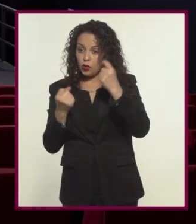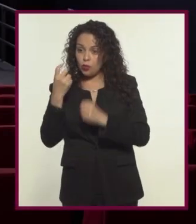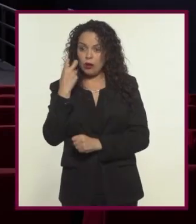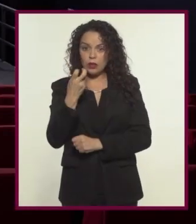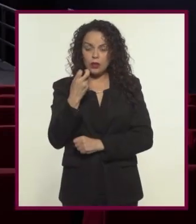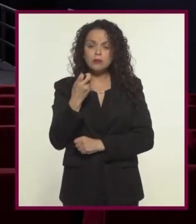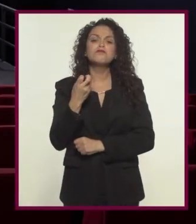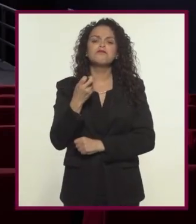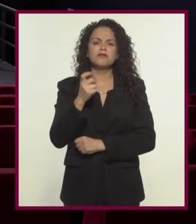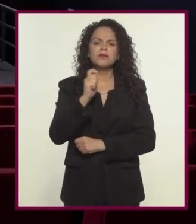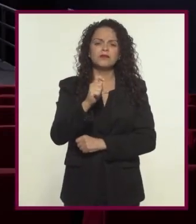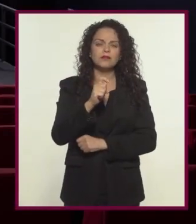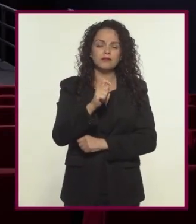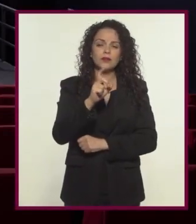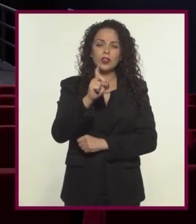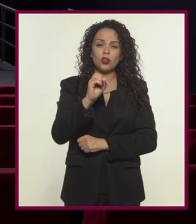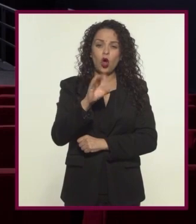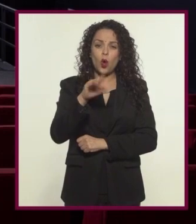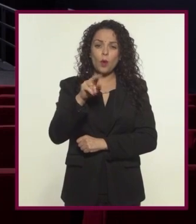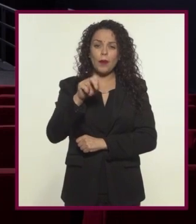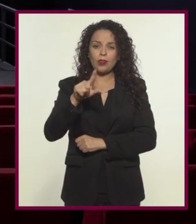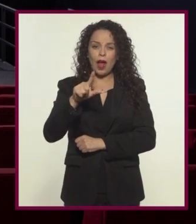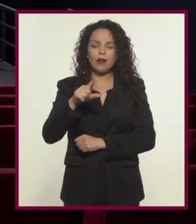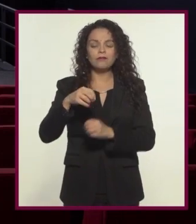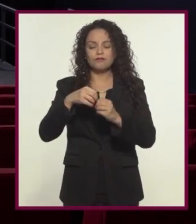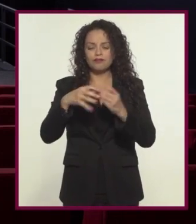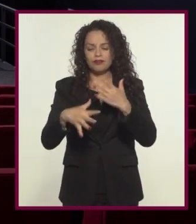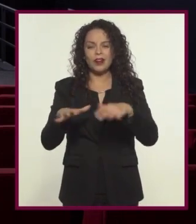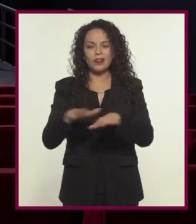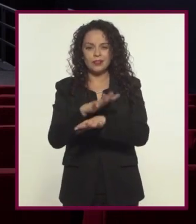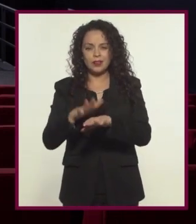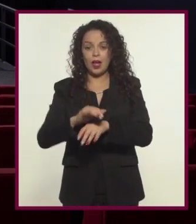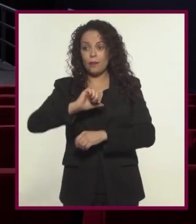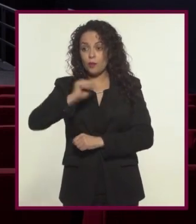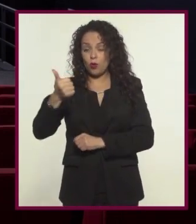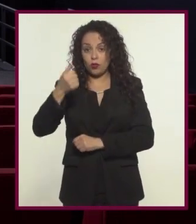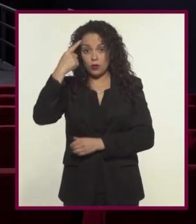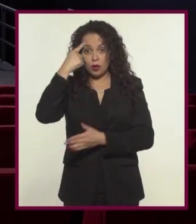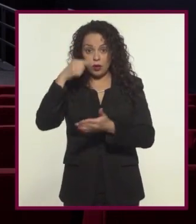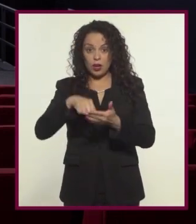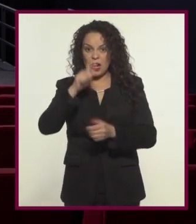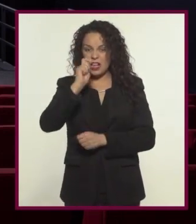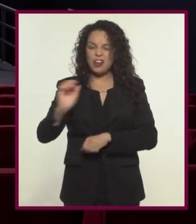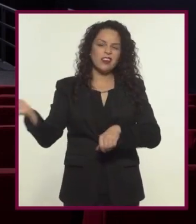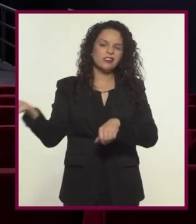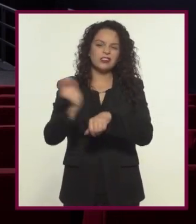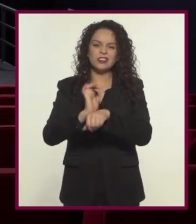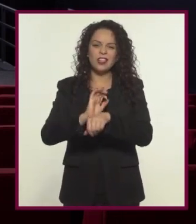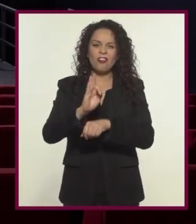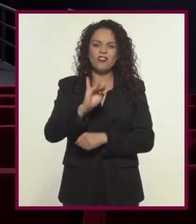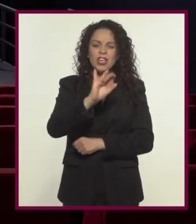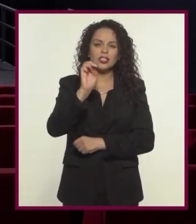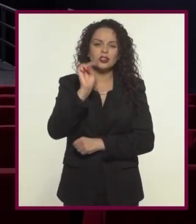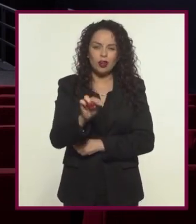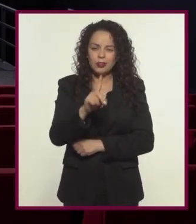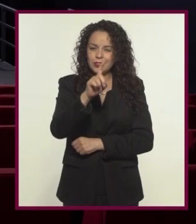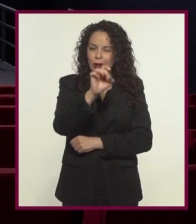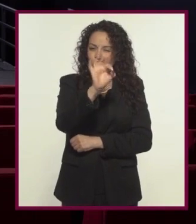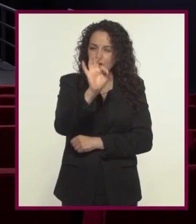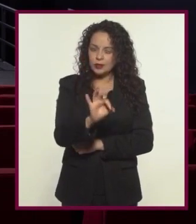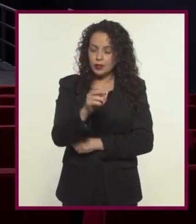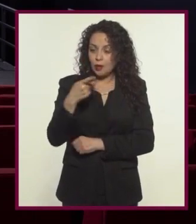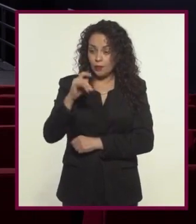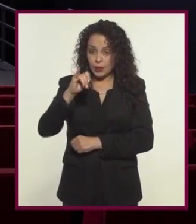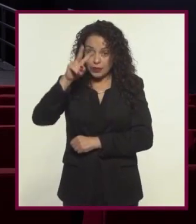Para algunos es solo una variante del documental mientras que otros lo consideran completamente cine de ficción